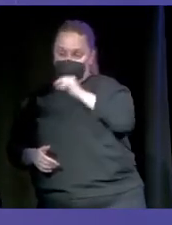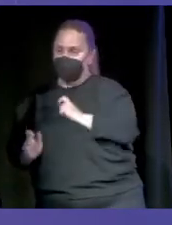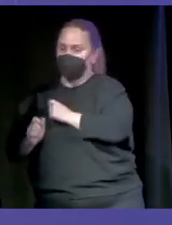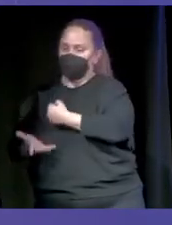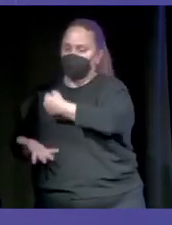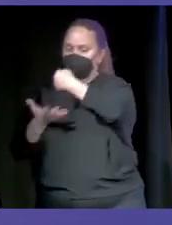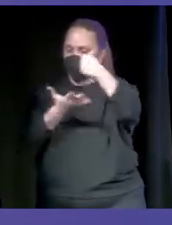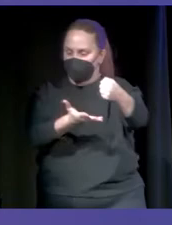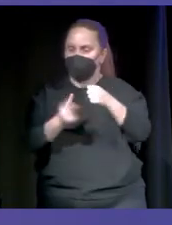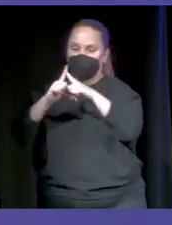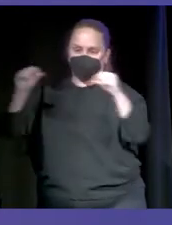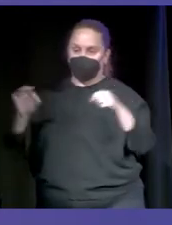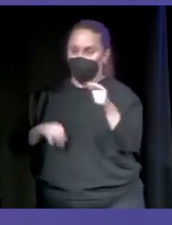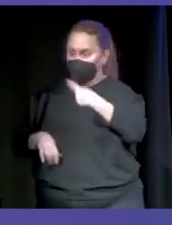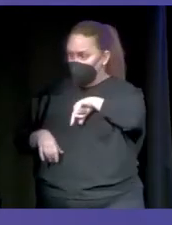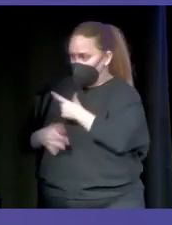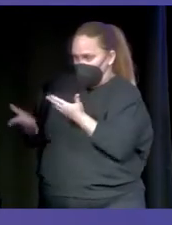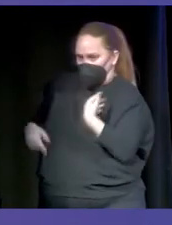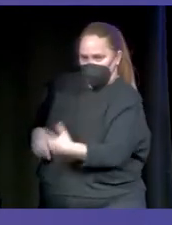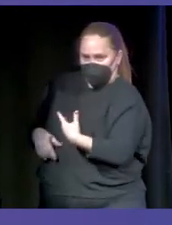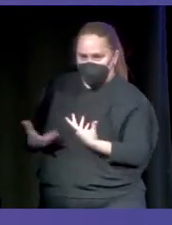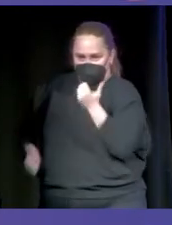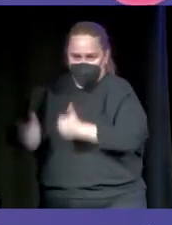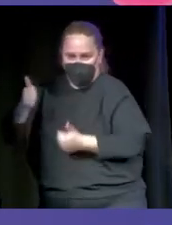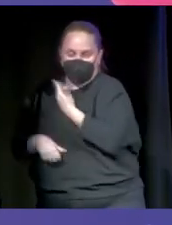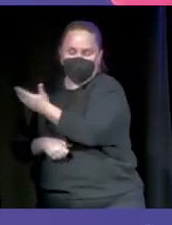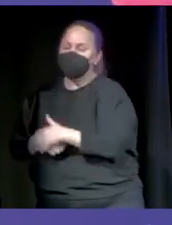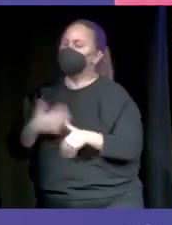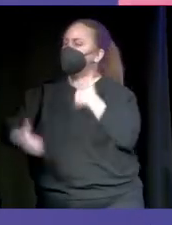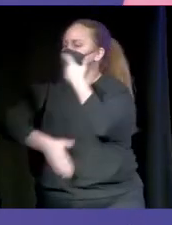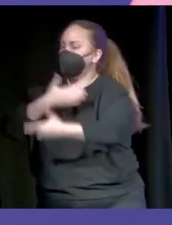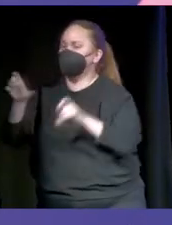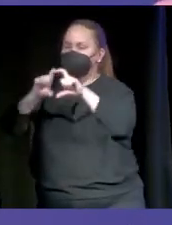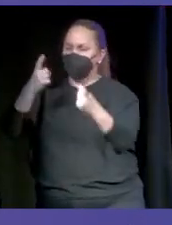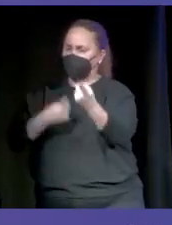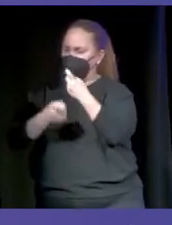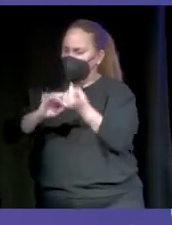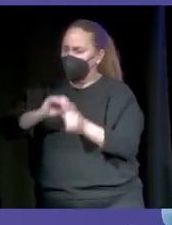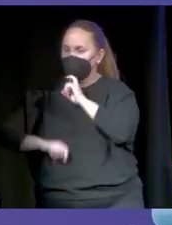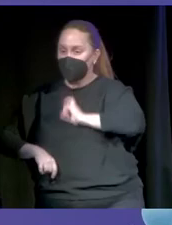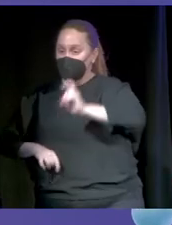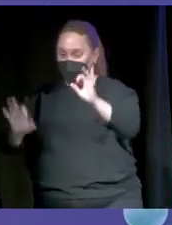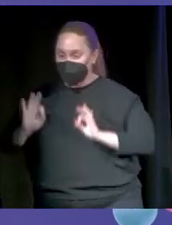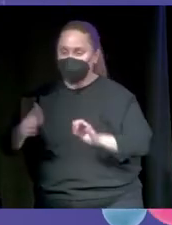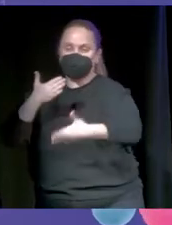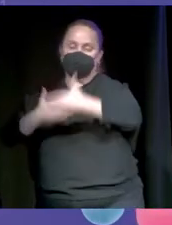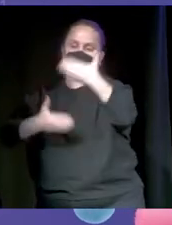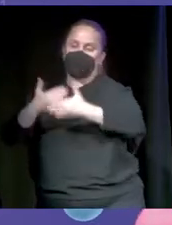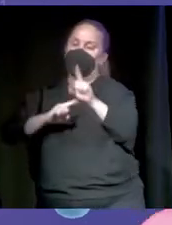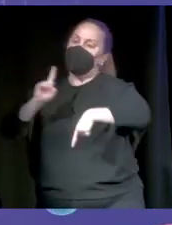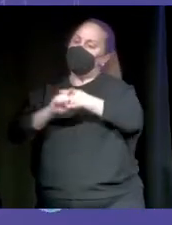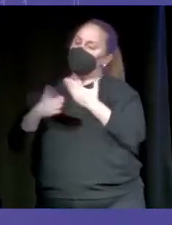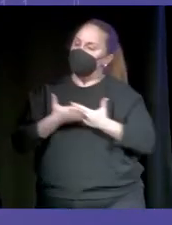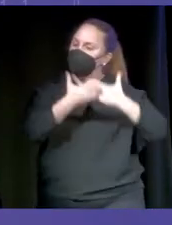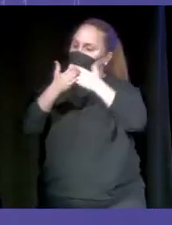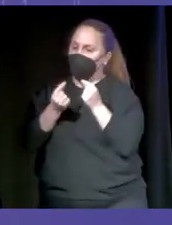Nada, nosotros somos un pedo al lado. Bueno, Fundó una consultora especializada en innovación y una escuela online